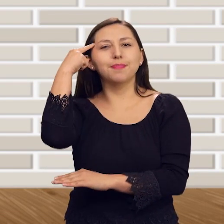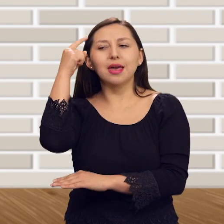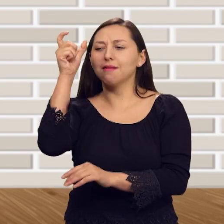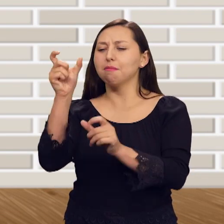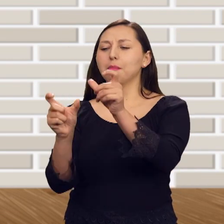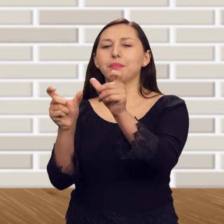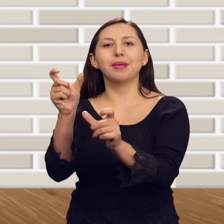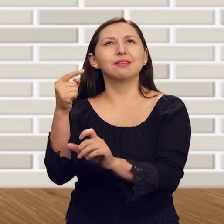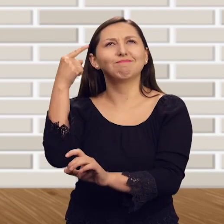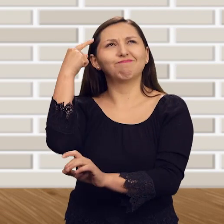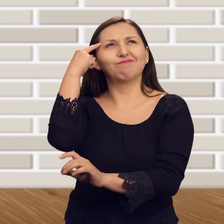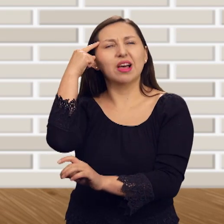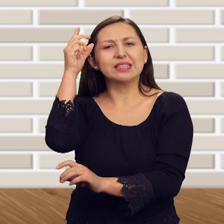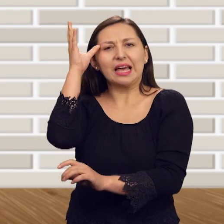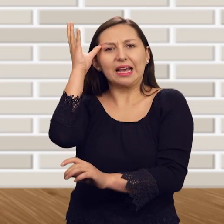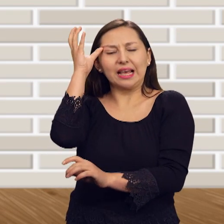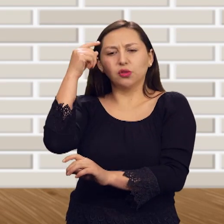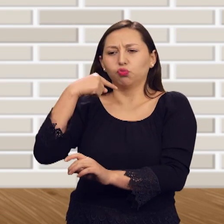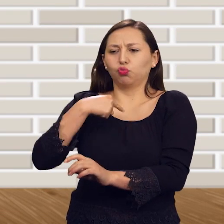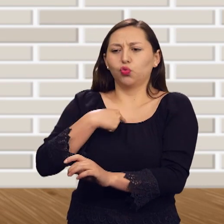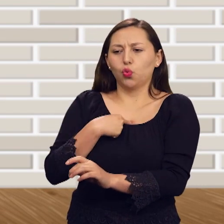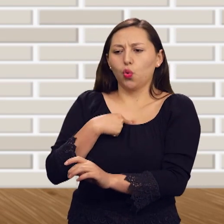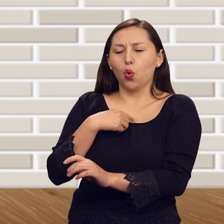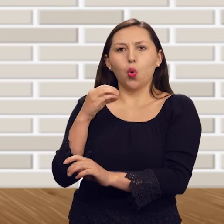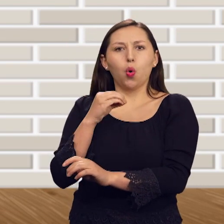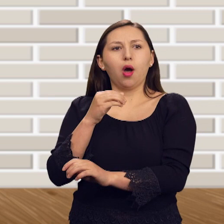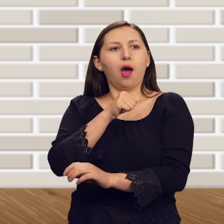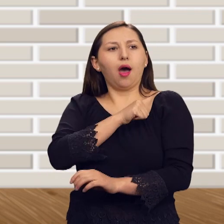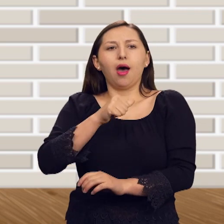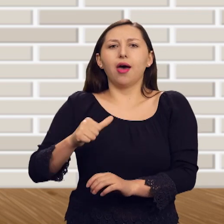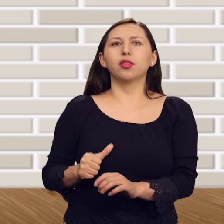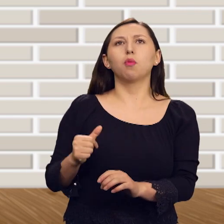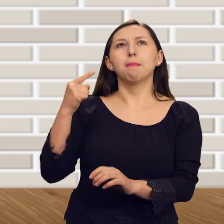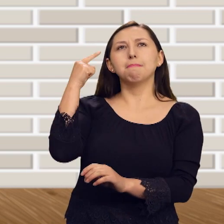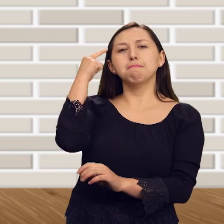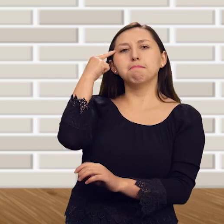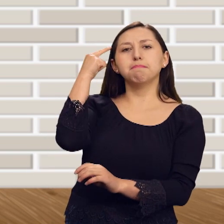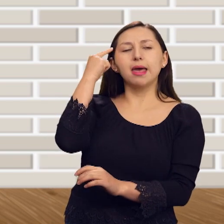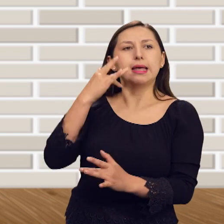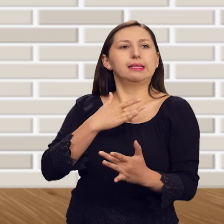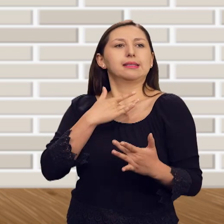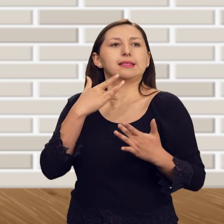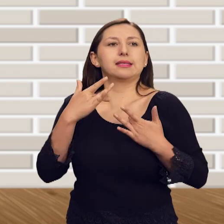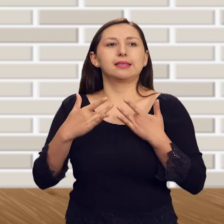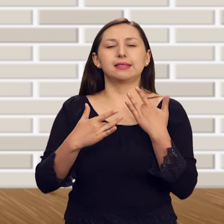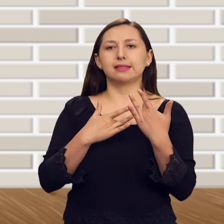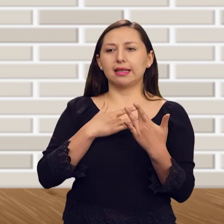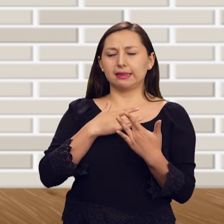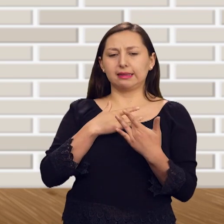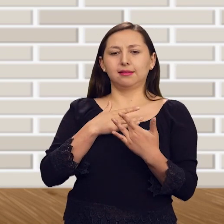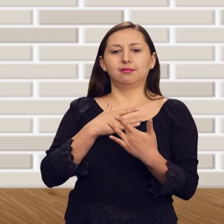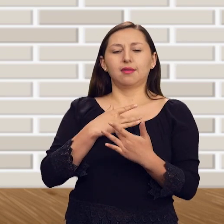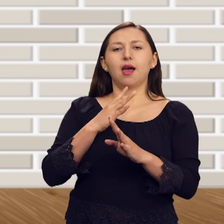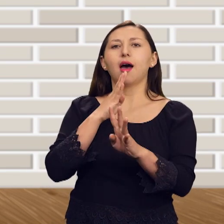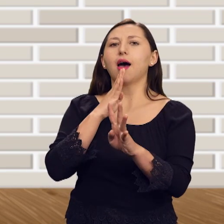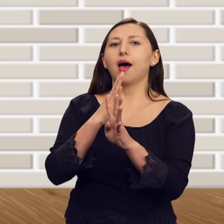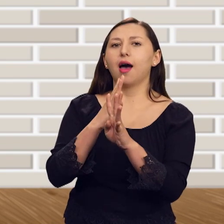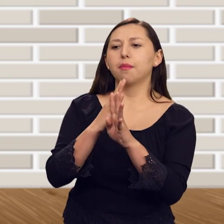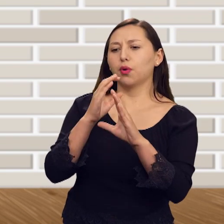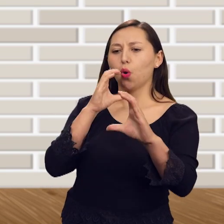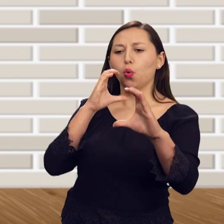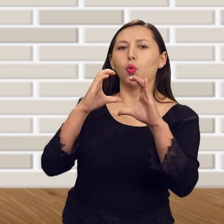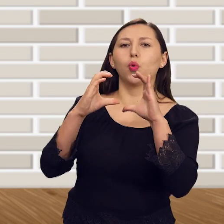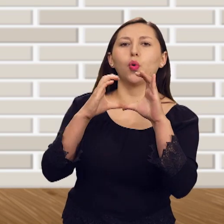definen cómo debemos ser. Actuar, pensar, sentir, hablar y lucir las